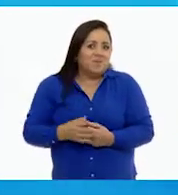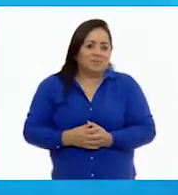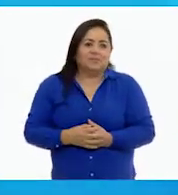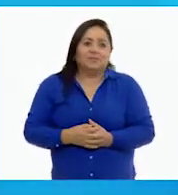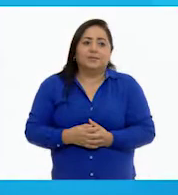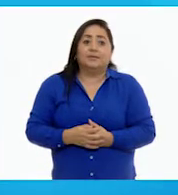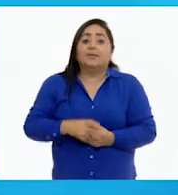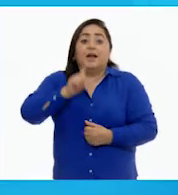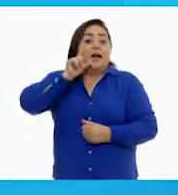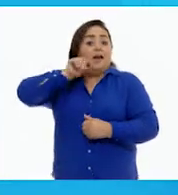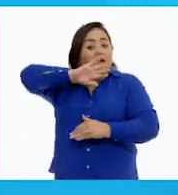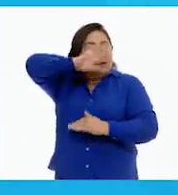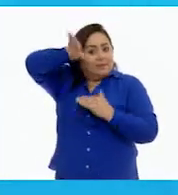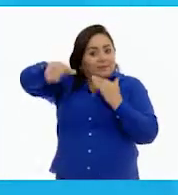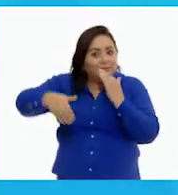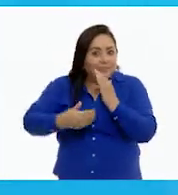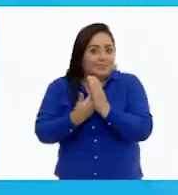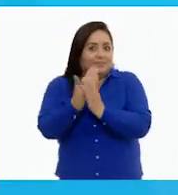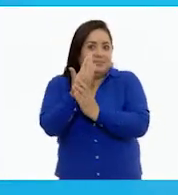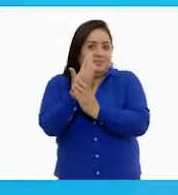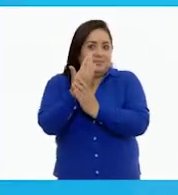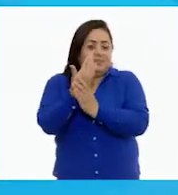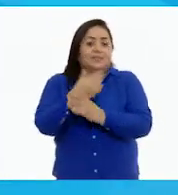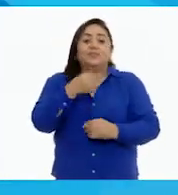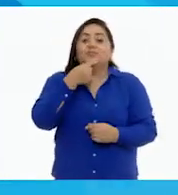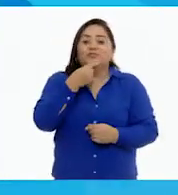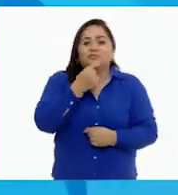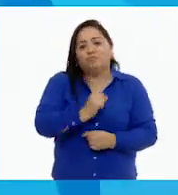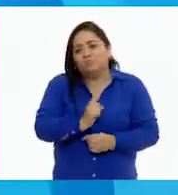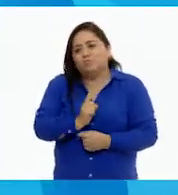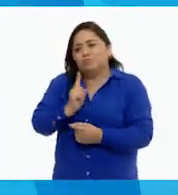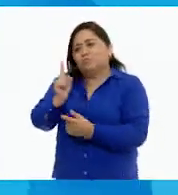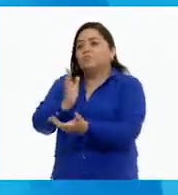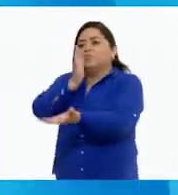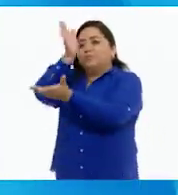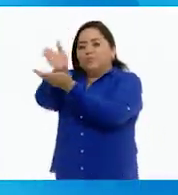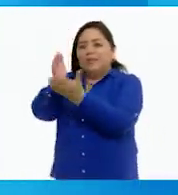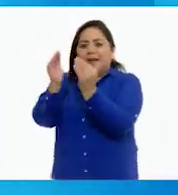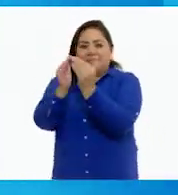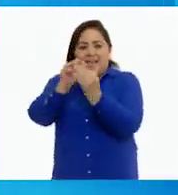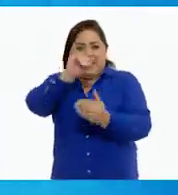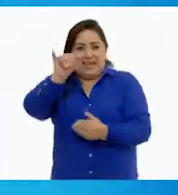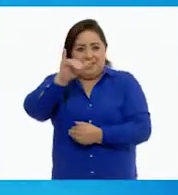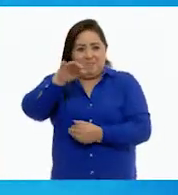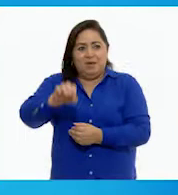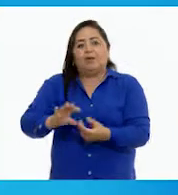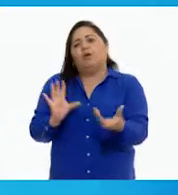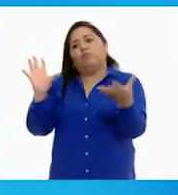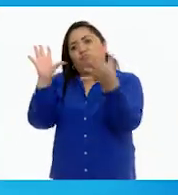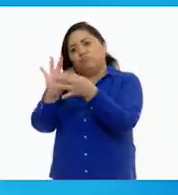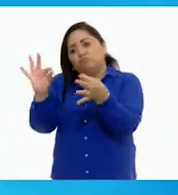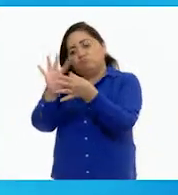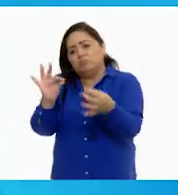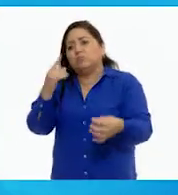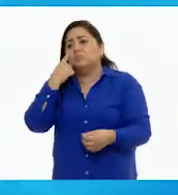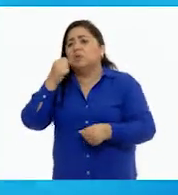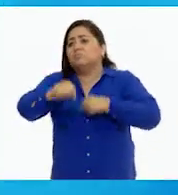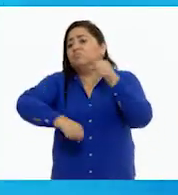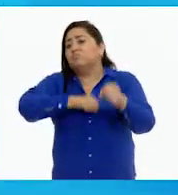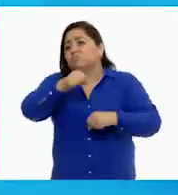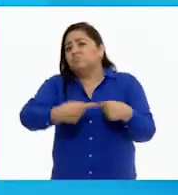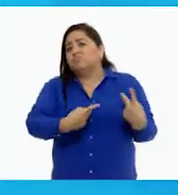Al día siguiente, Daniel fue a casa de Jaime y le contó lo que pasó con la